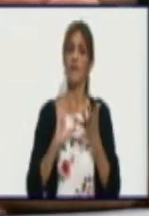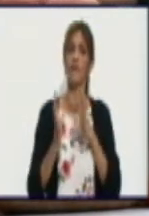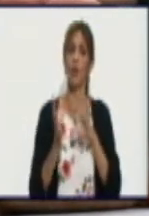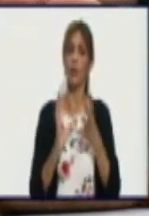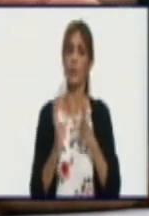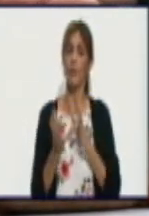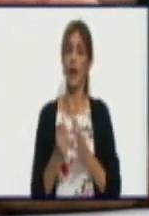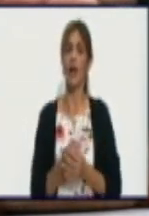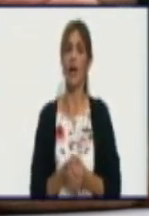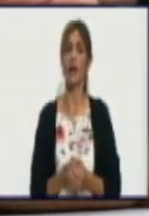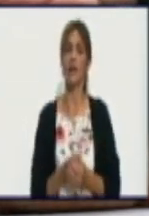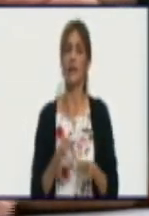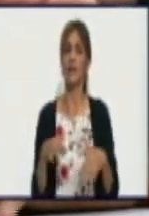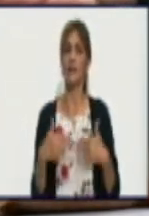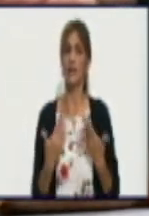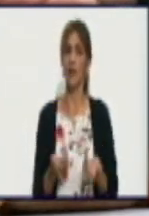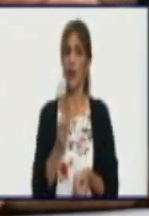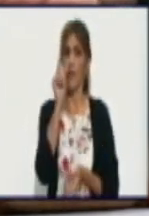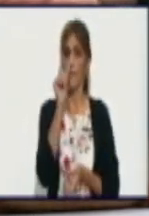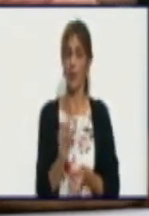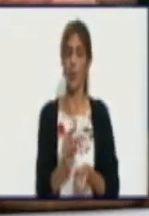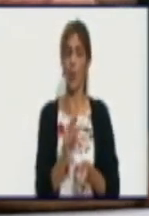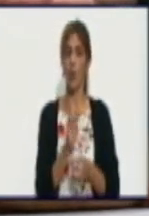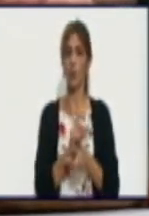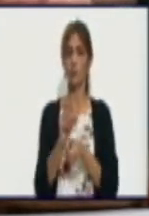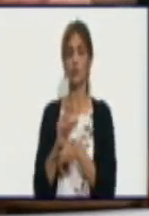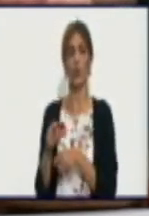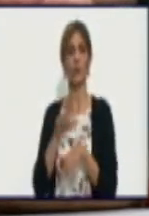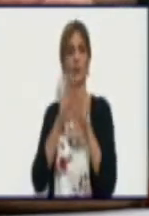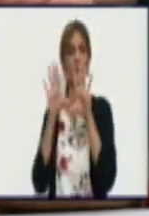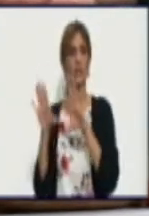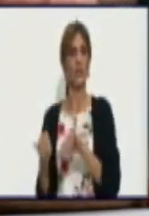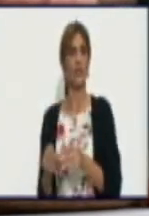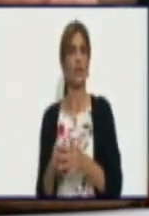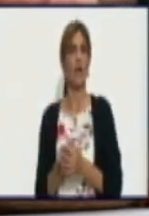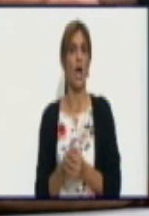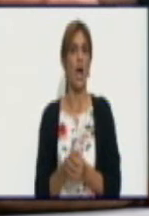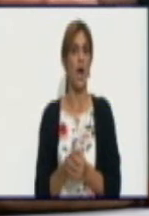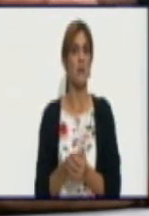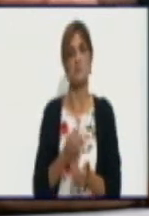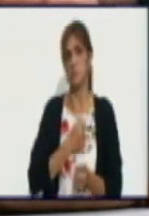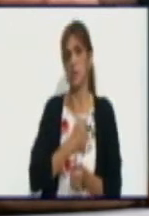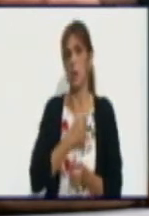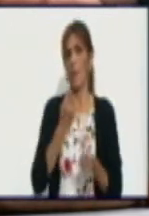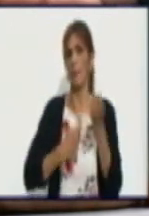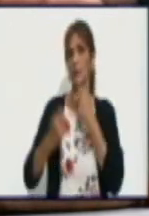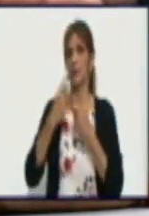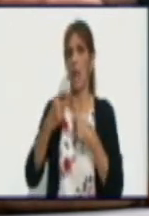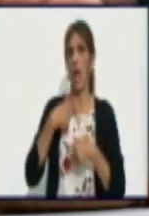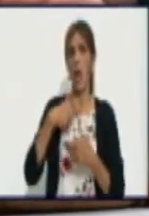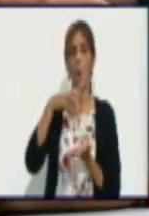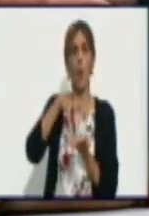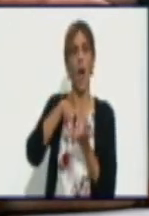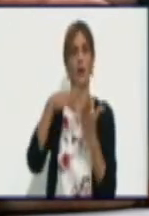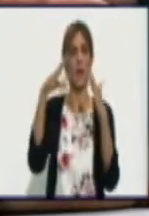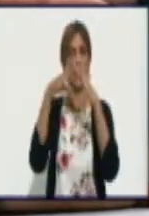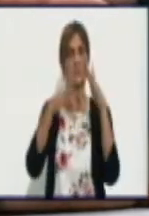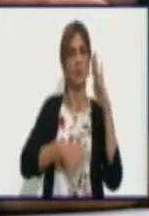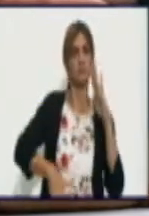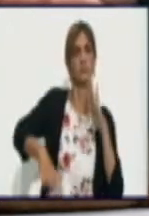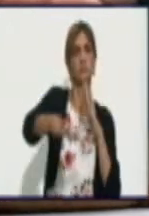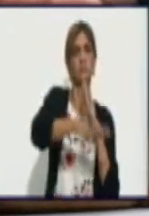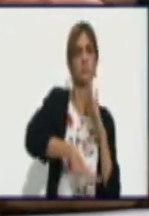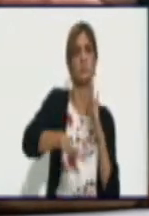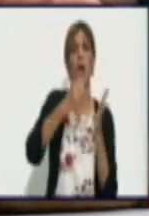nada más quiero las dos piernas de atrás, las otras las quiero vender en un lugar, en el barrio donde vive el productor, aprobado por el gobierno,